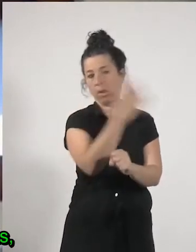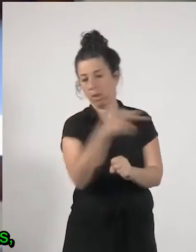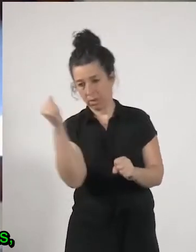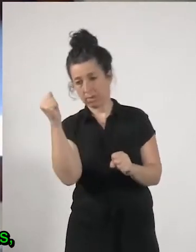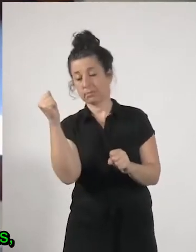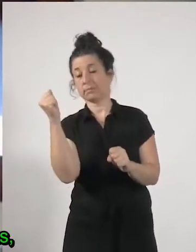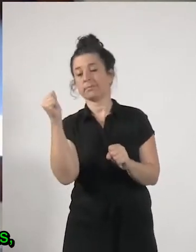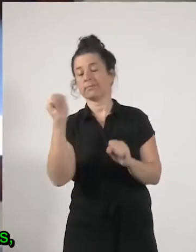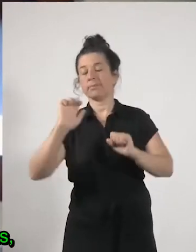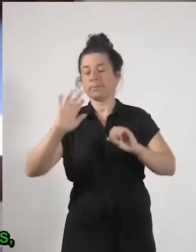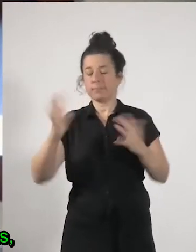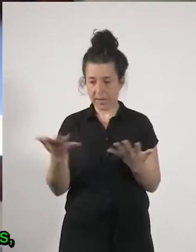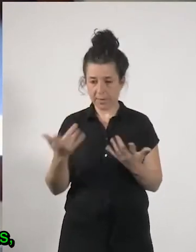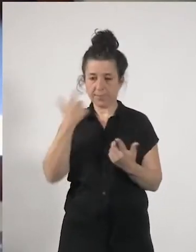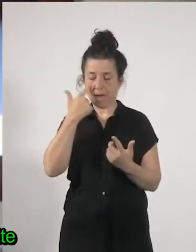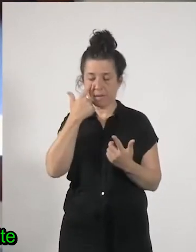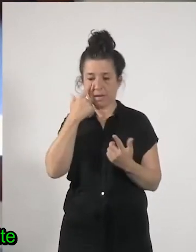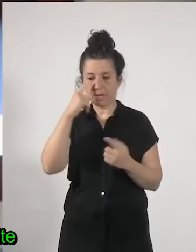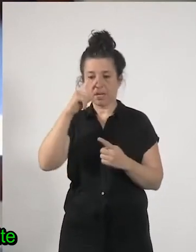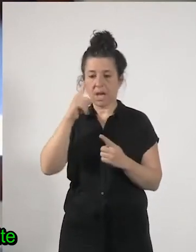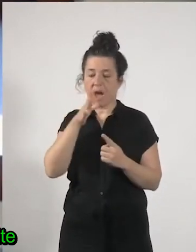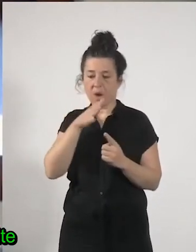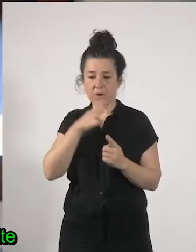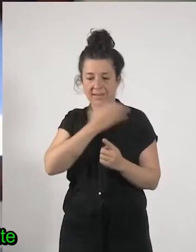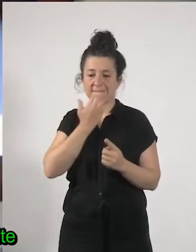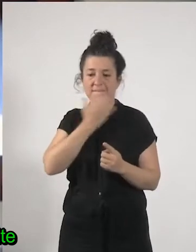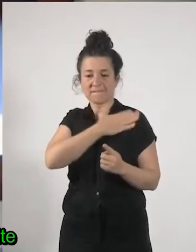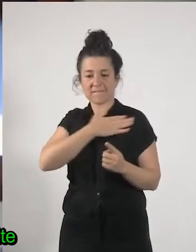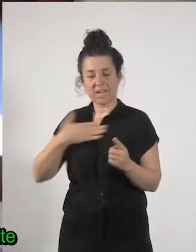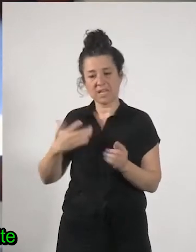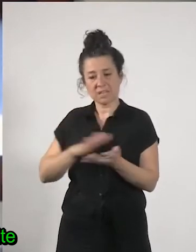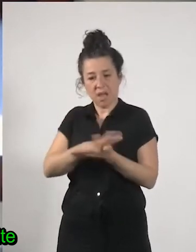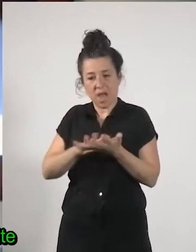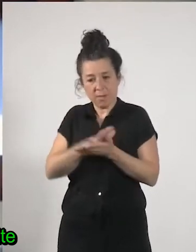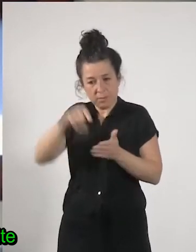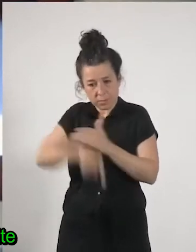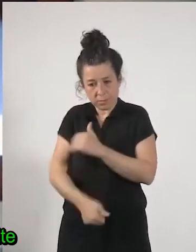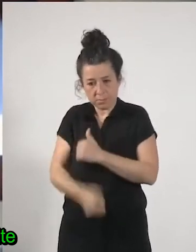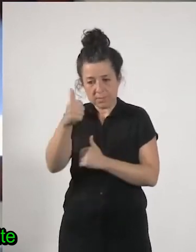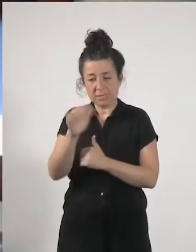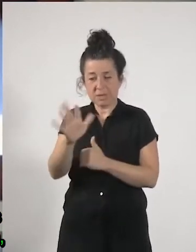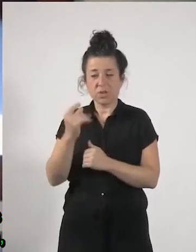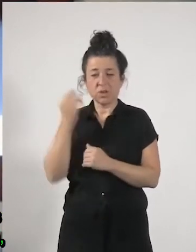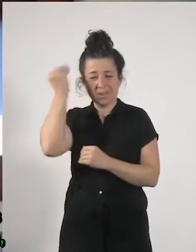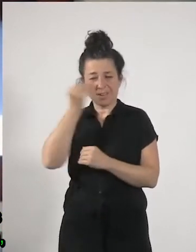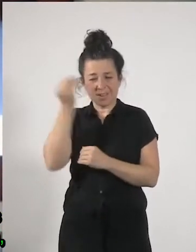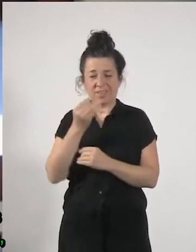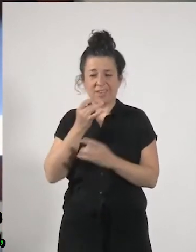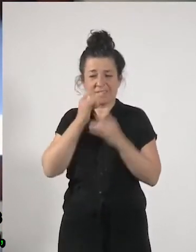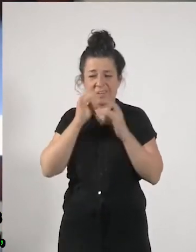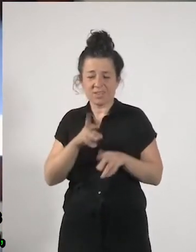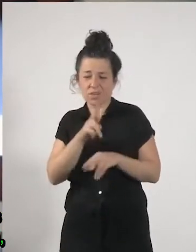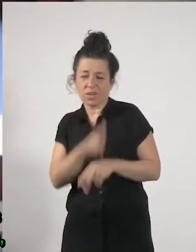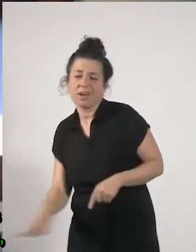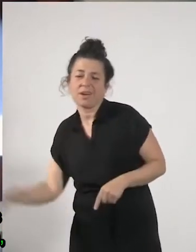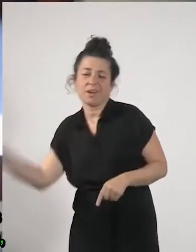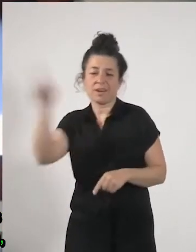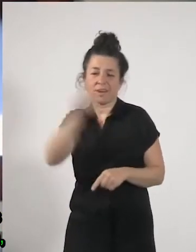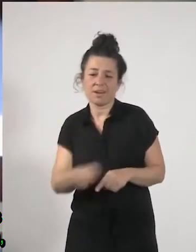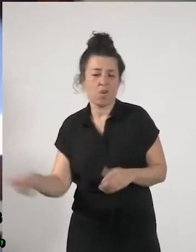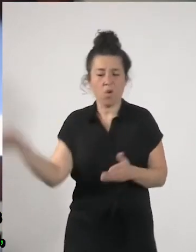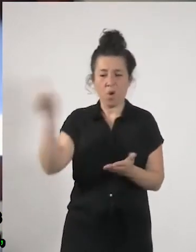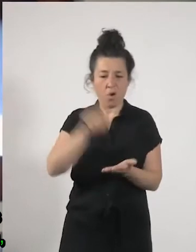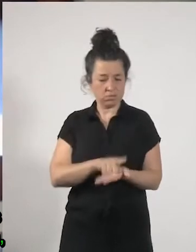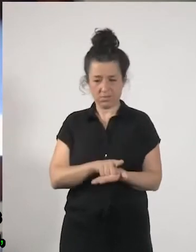ahora si queréis lo analizamos más pero yo creo que la historia ya se repite y que en este momento